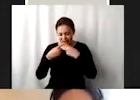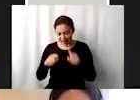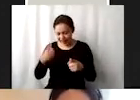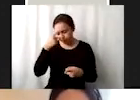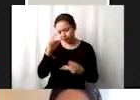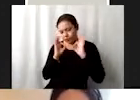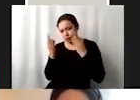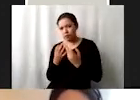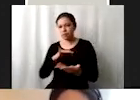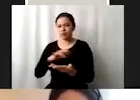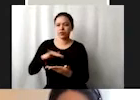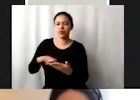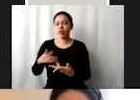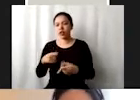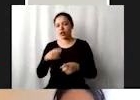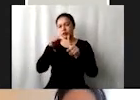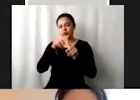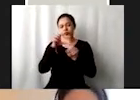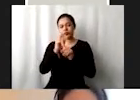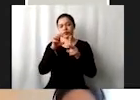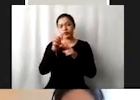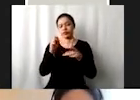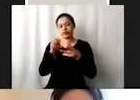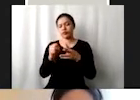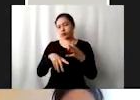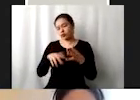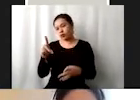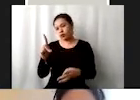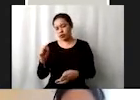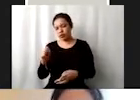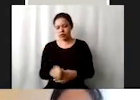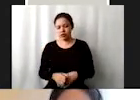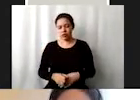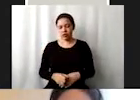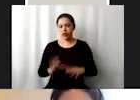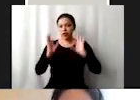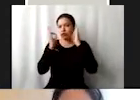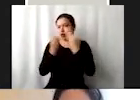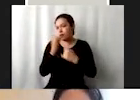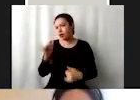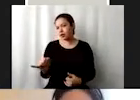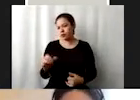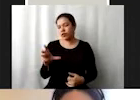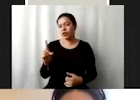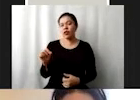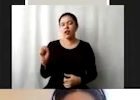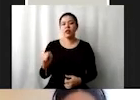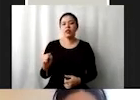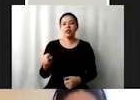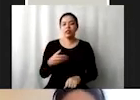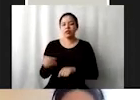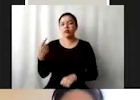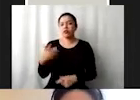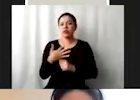a cada una de las metas de los ODS bajo este esquema. Entonces, ¿qué nos dice el ODS 1